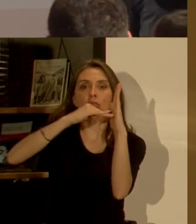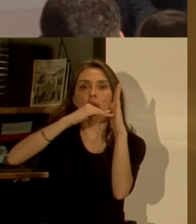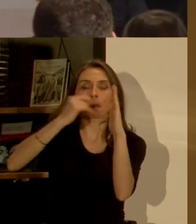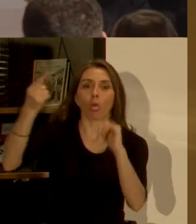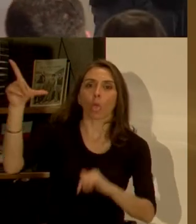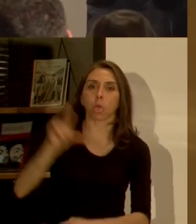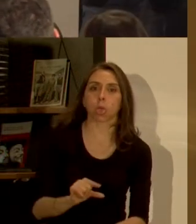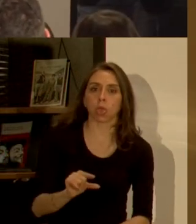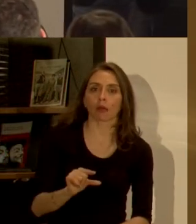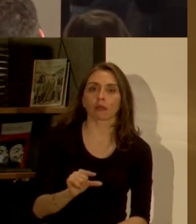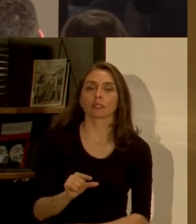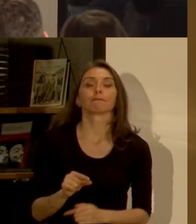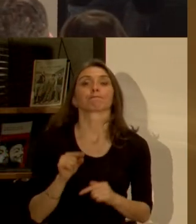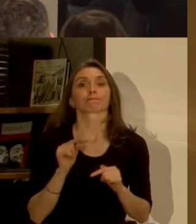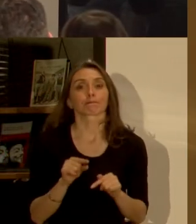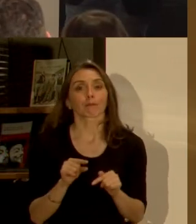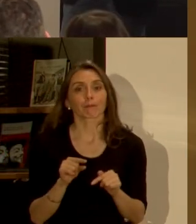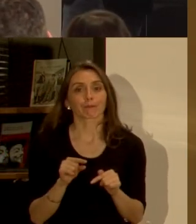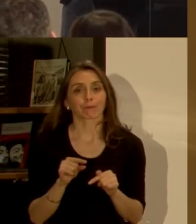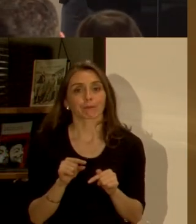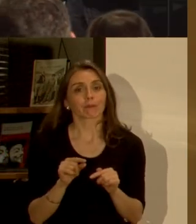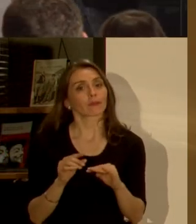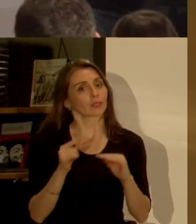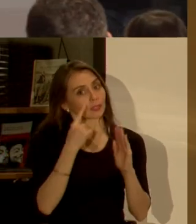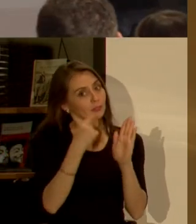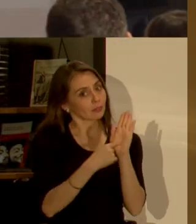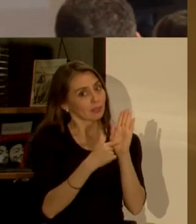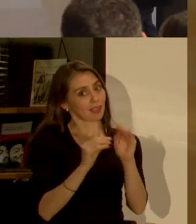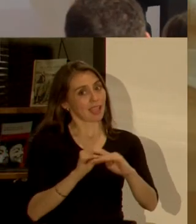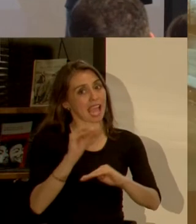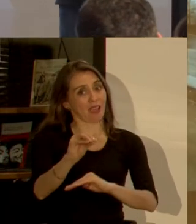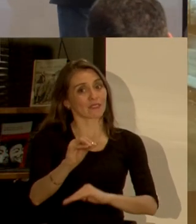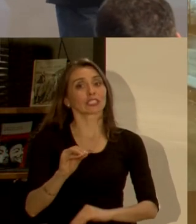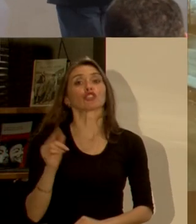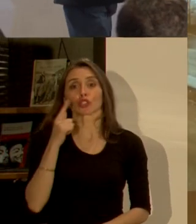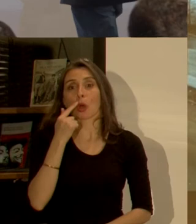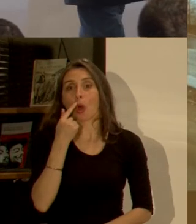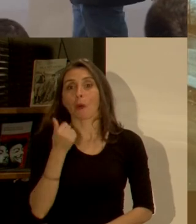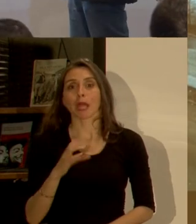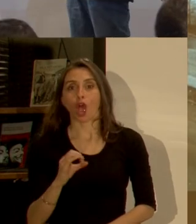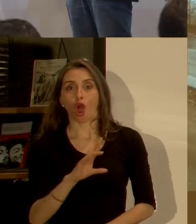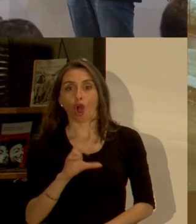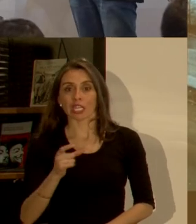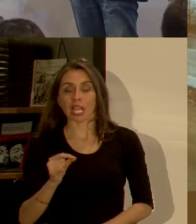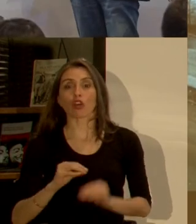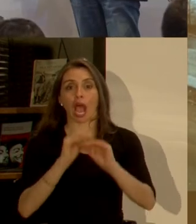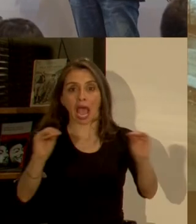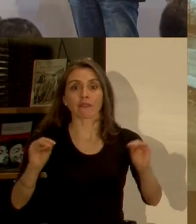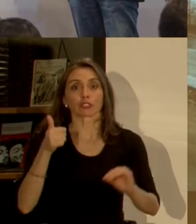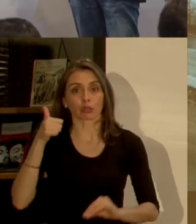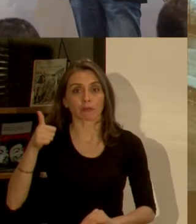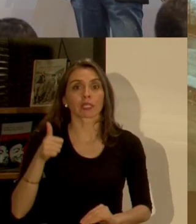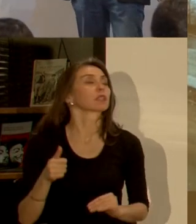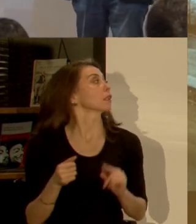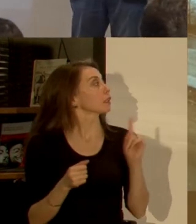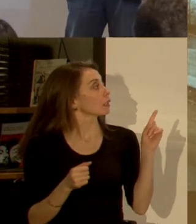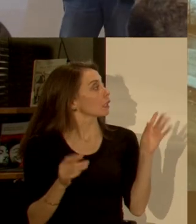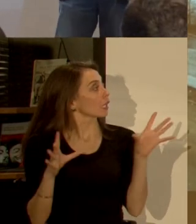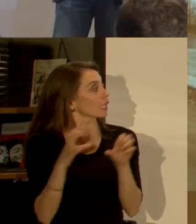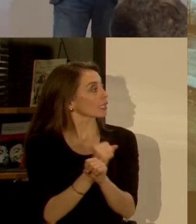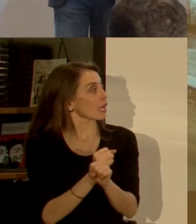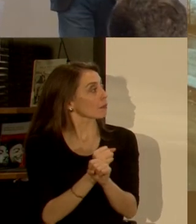es que se conoce como getificación y en ese sentido la alerta que ha puesto rego está bien puesta les voy a traer algunos ejemplos rápidos porque estoy cerrando